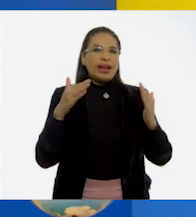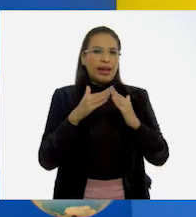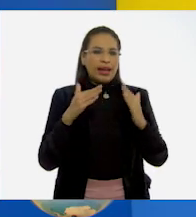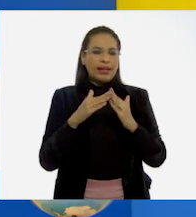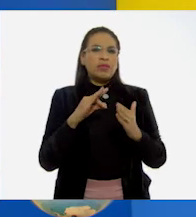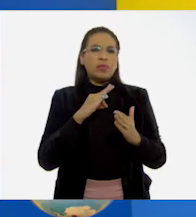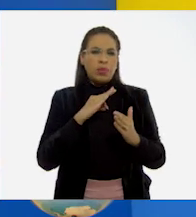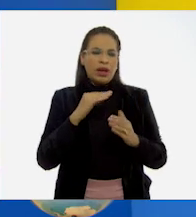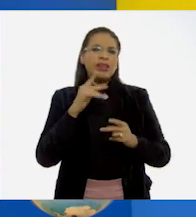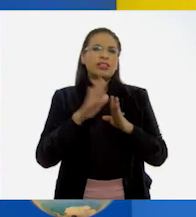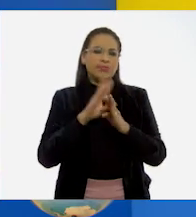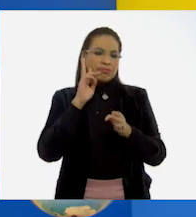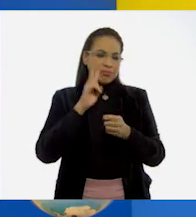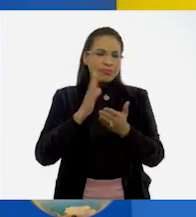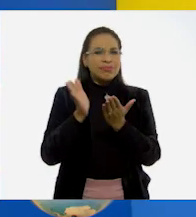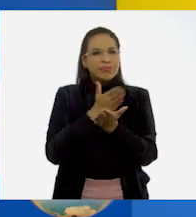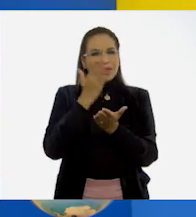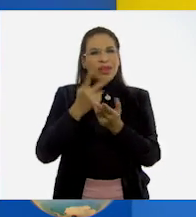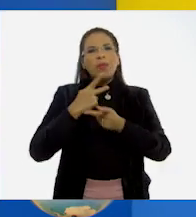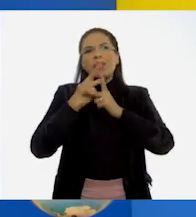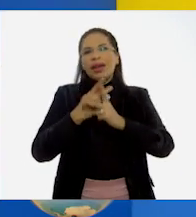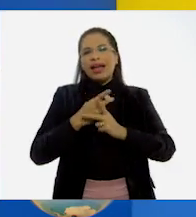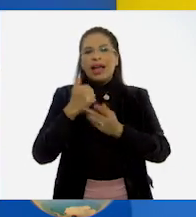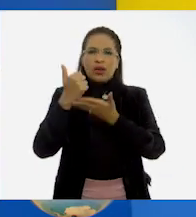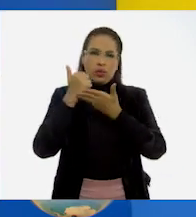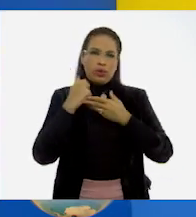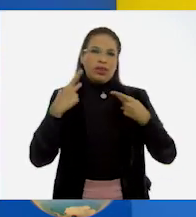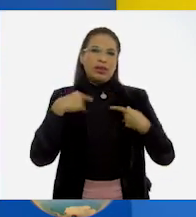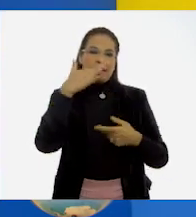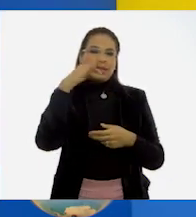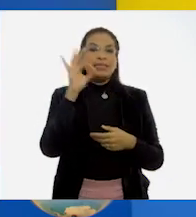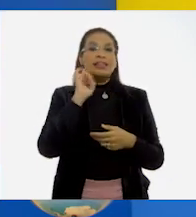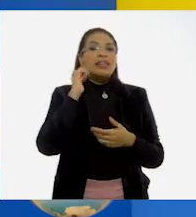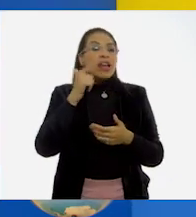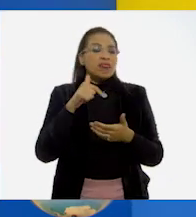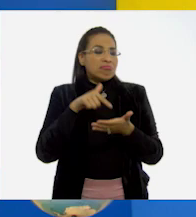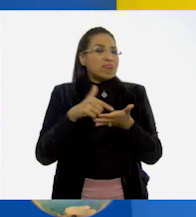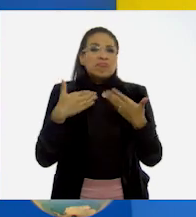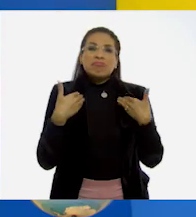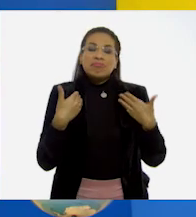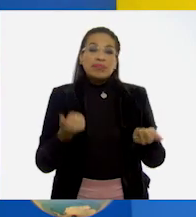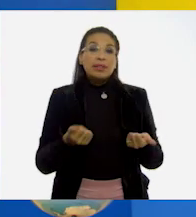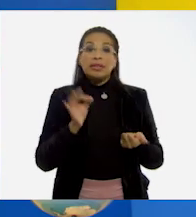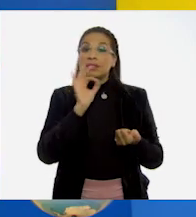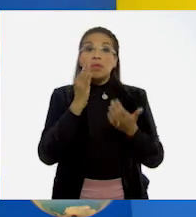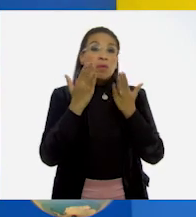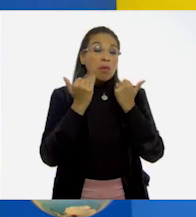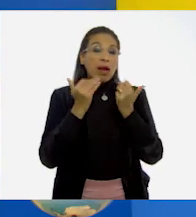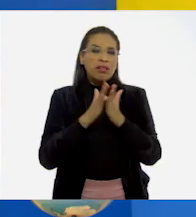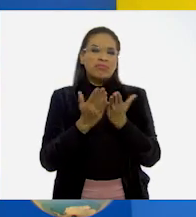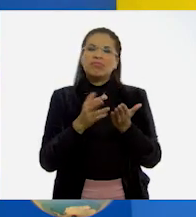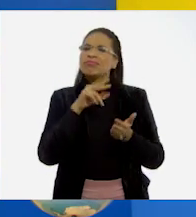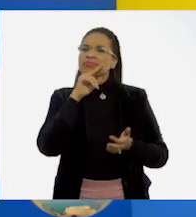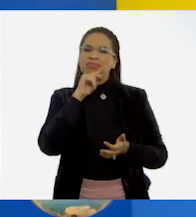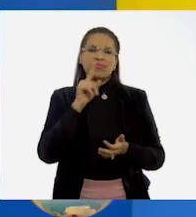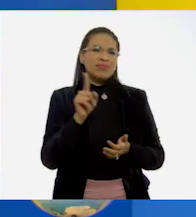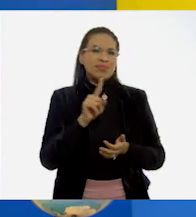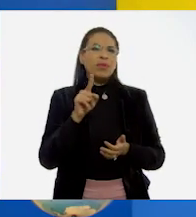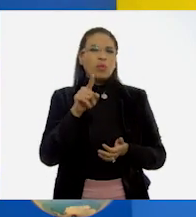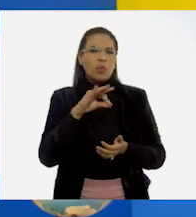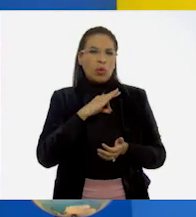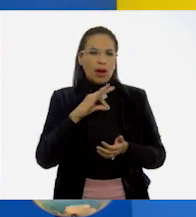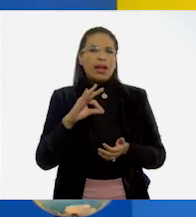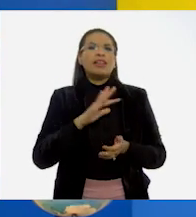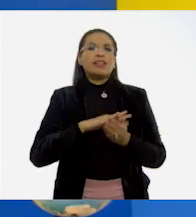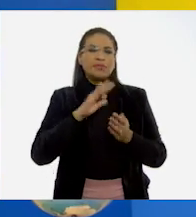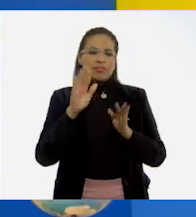consúltalos, léelos con paciencia y pide ayuda a un adulto si algo no entendiste. Si no los tienes, no te preocupes. También puedes